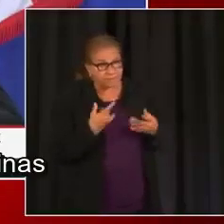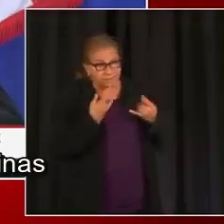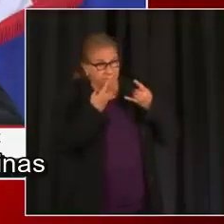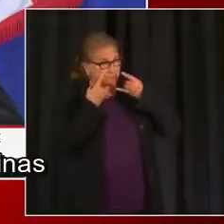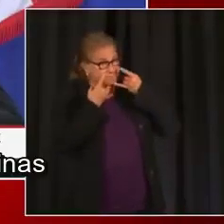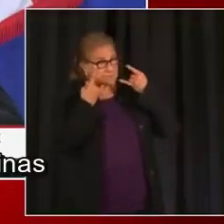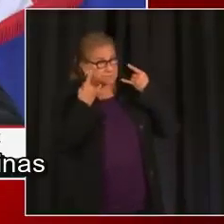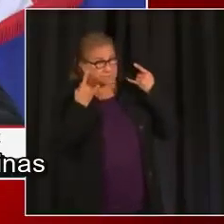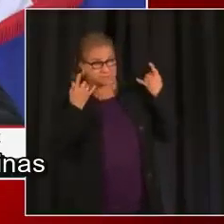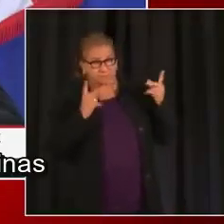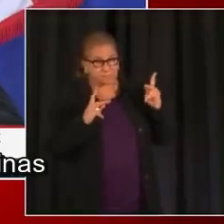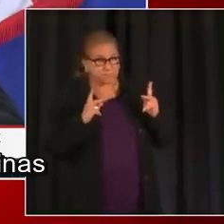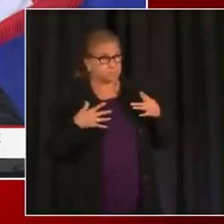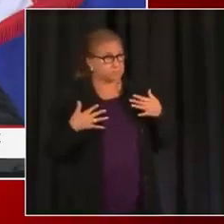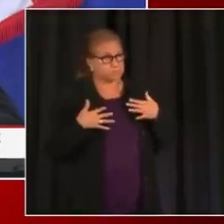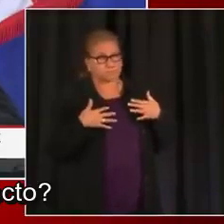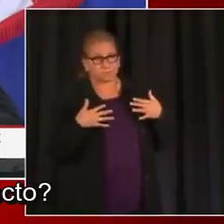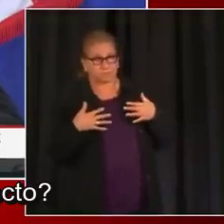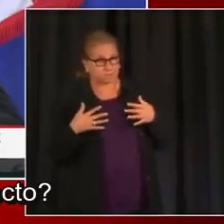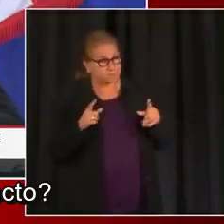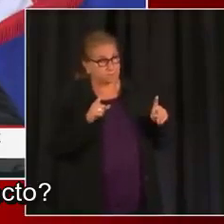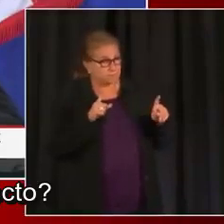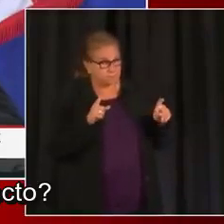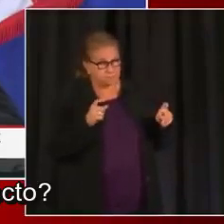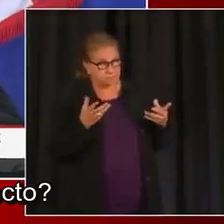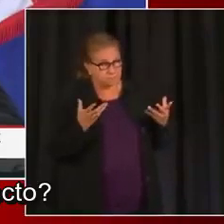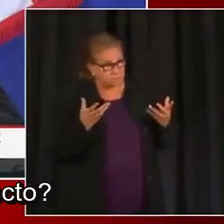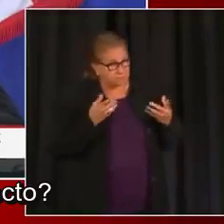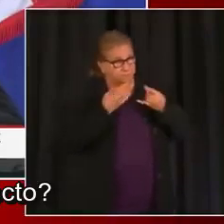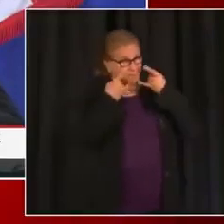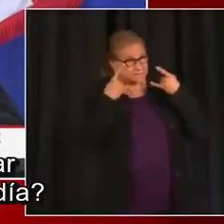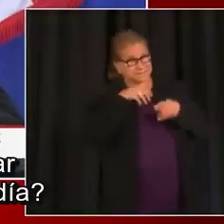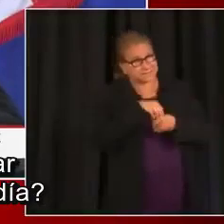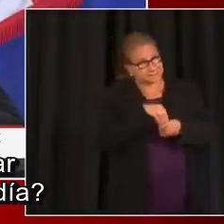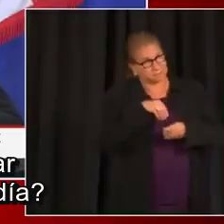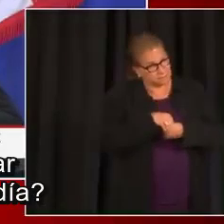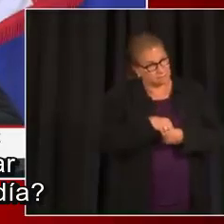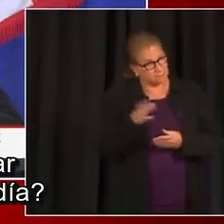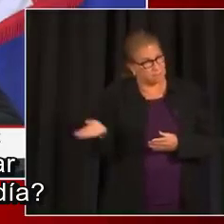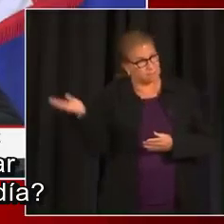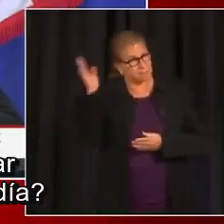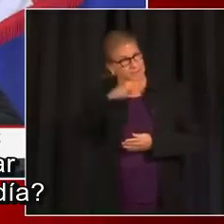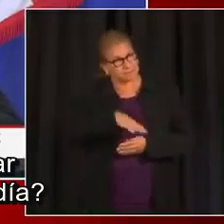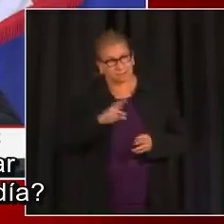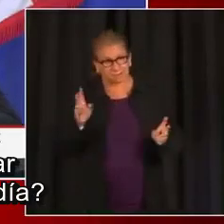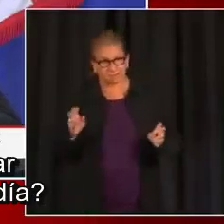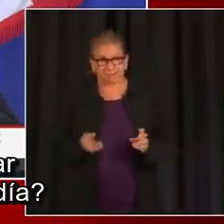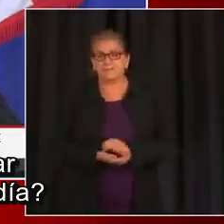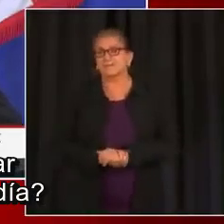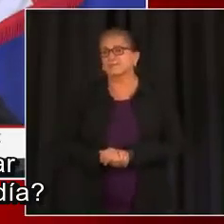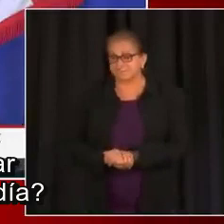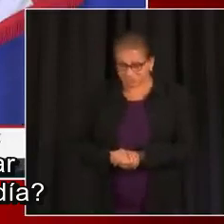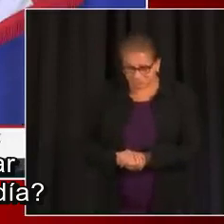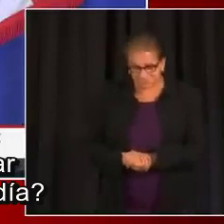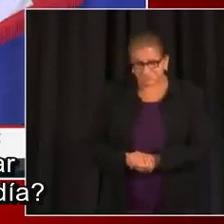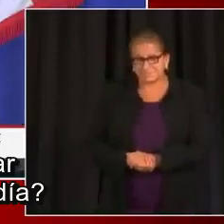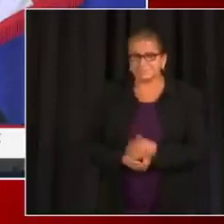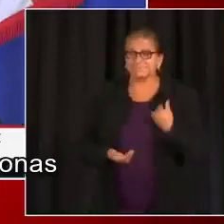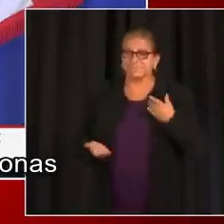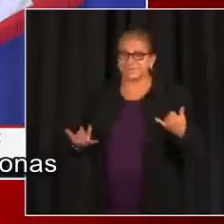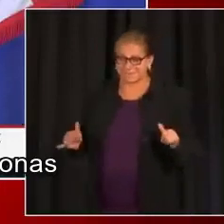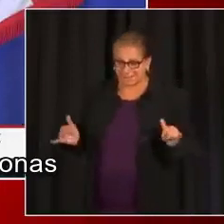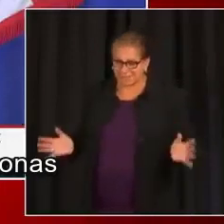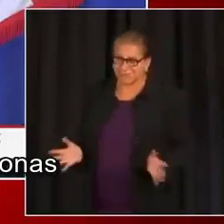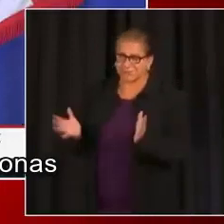regresa a las oficinas en el centro. ¿Cree que esto tendrá efecto en eso? Si les decimos que tienen que utilizar mascarilla en la oficina todo el día.